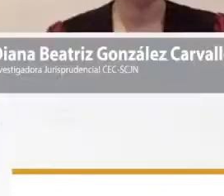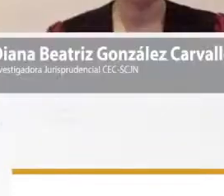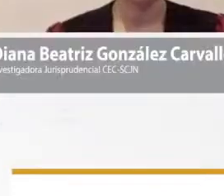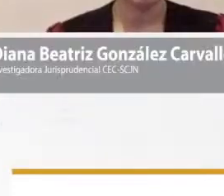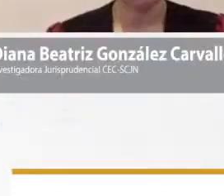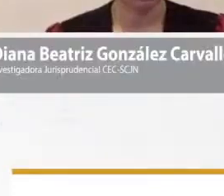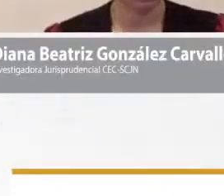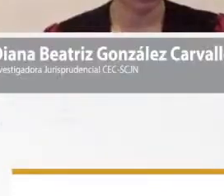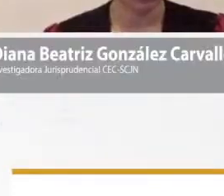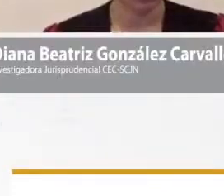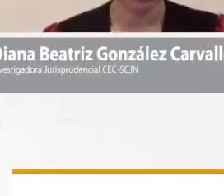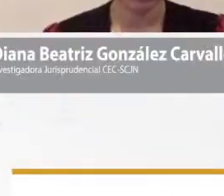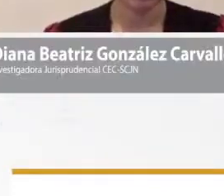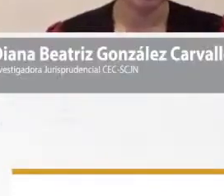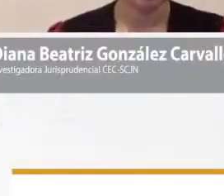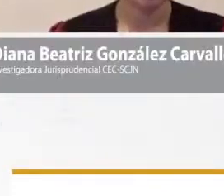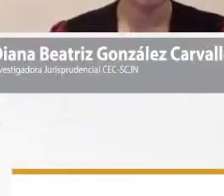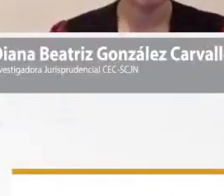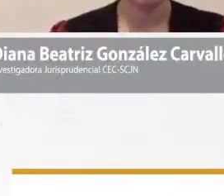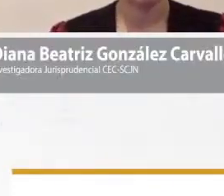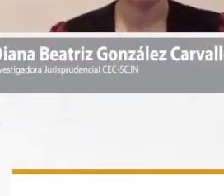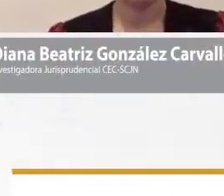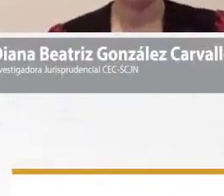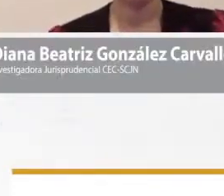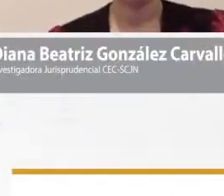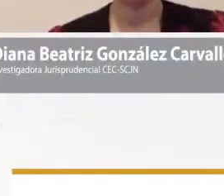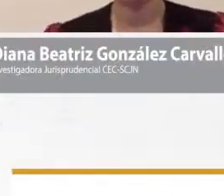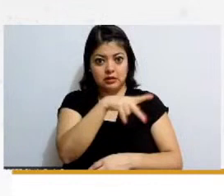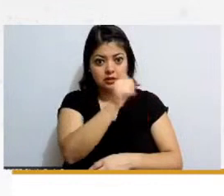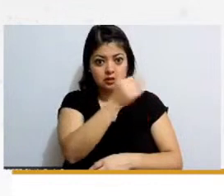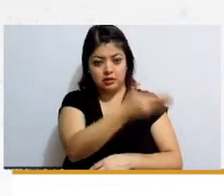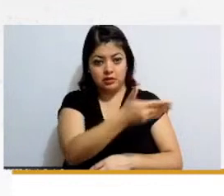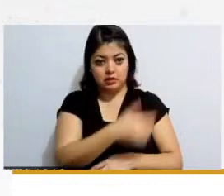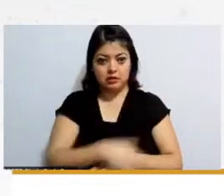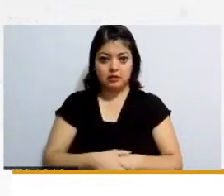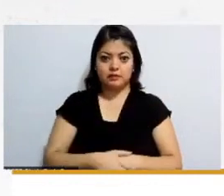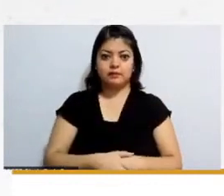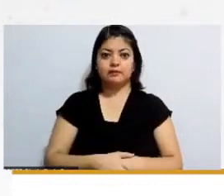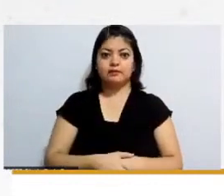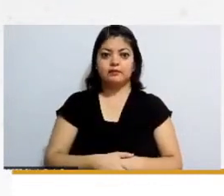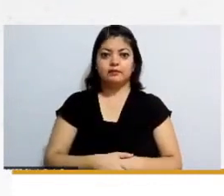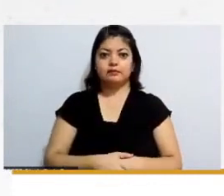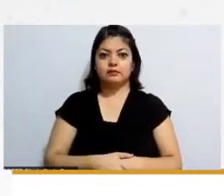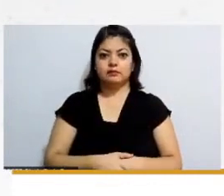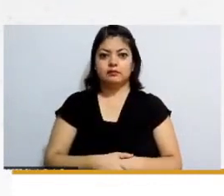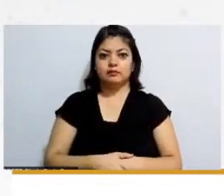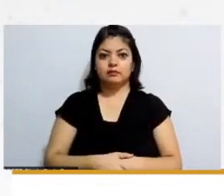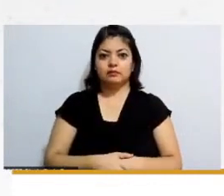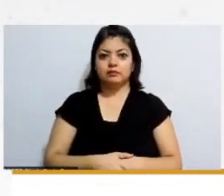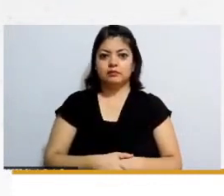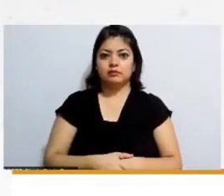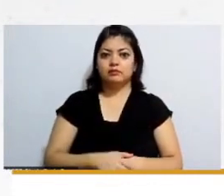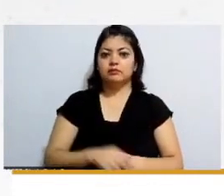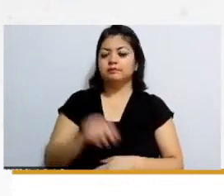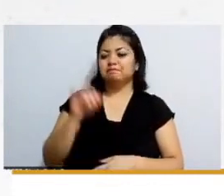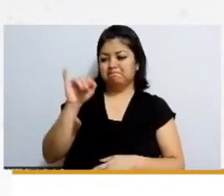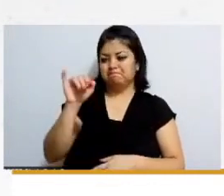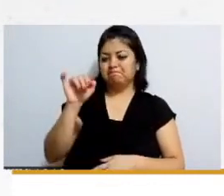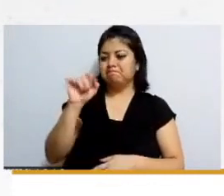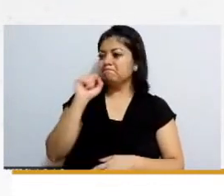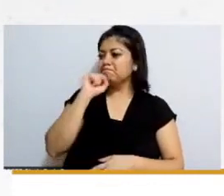si quieres empezamos contigo Erika creo que como sociedad como lo estábamos diciendo hemos